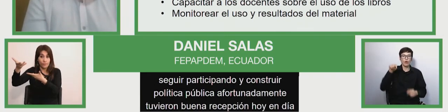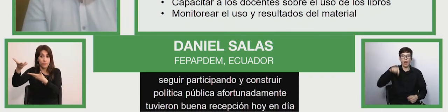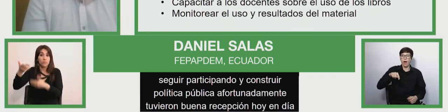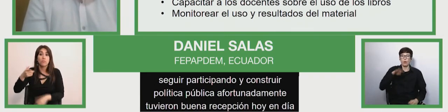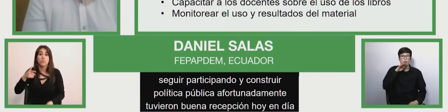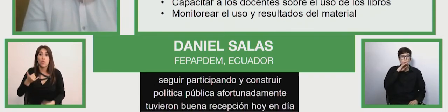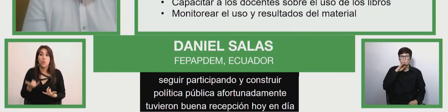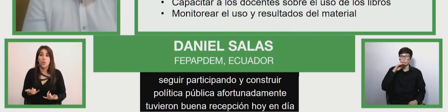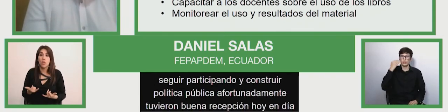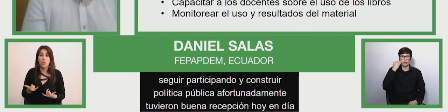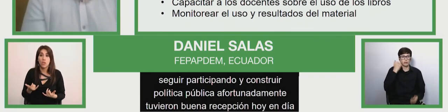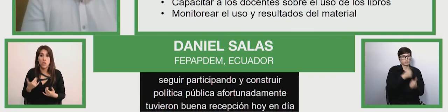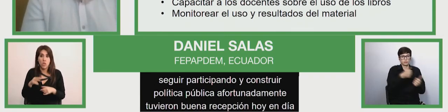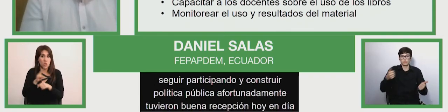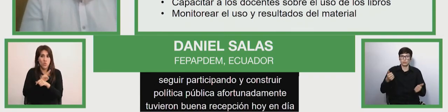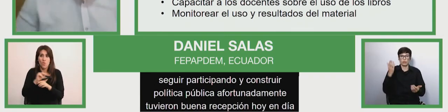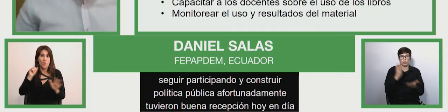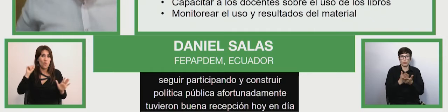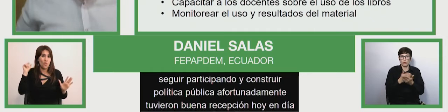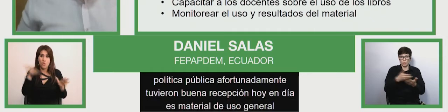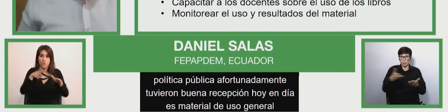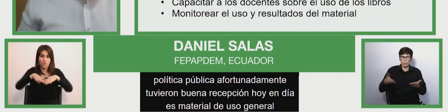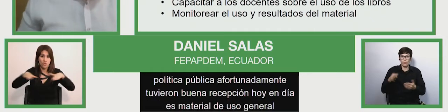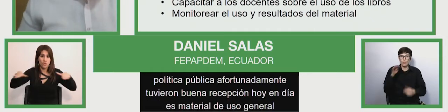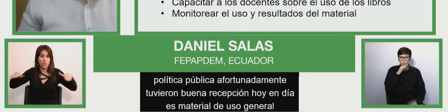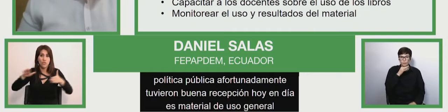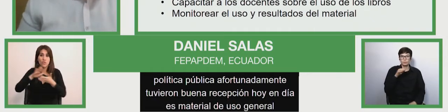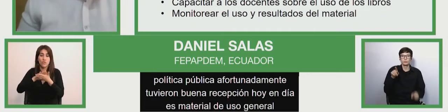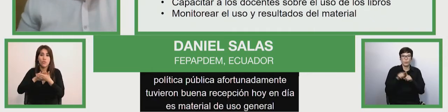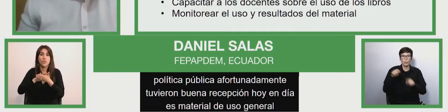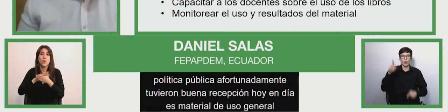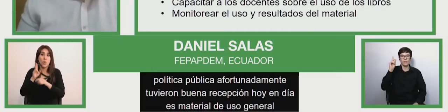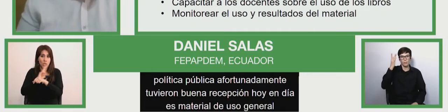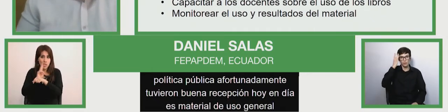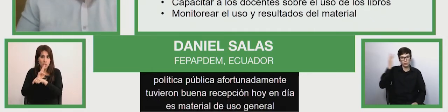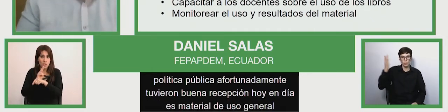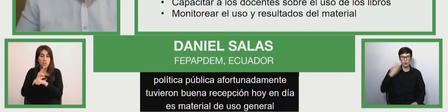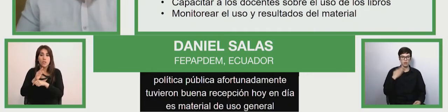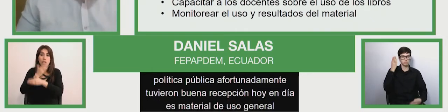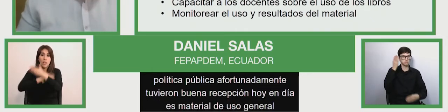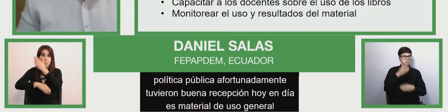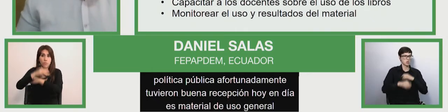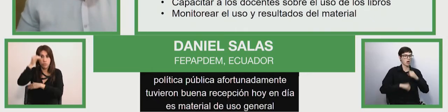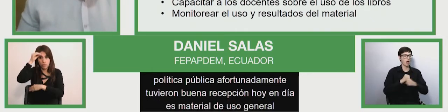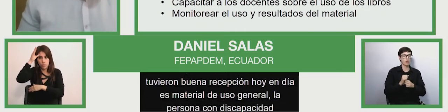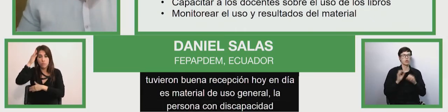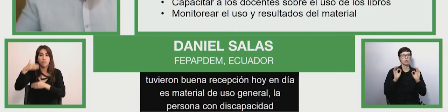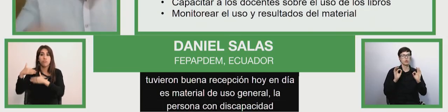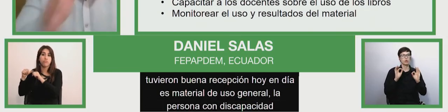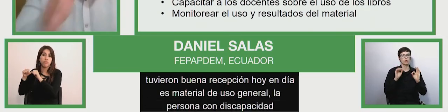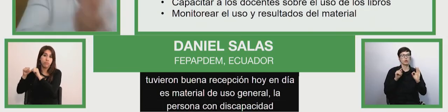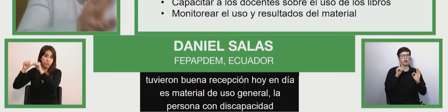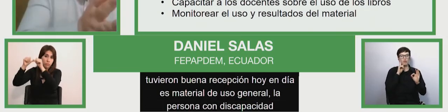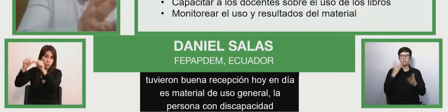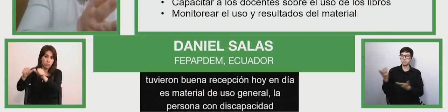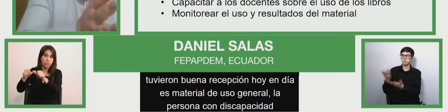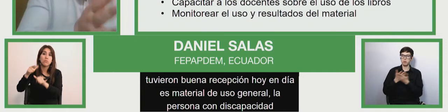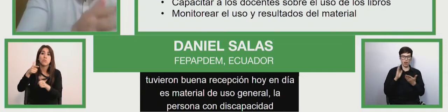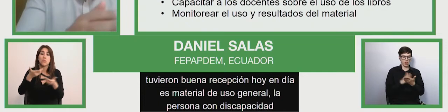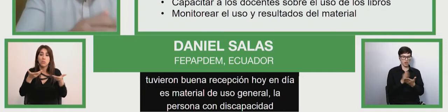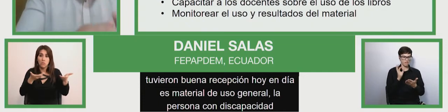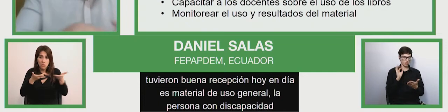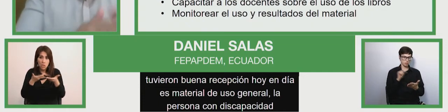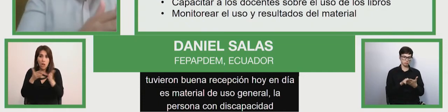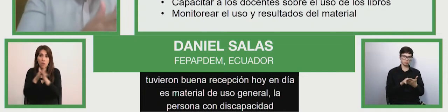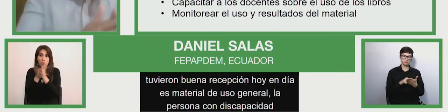en el sistema educativo. Entonces, la persona con discapacidad intelectual llega a su año educativo y tiene el libro adecuado que es el